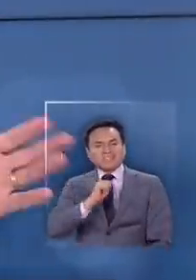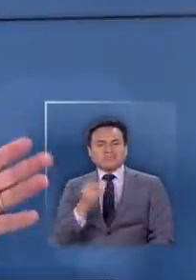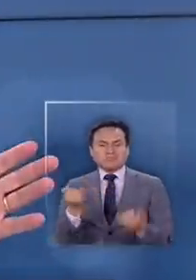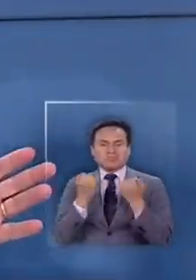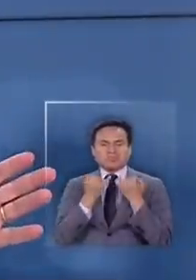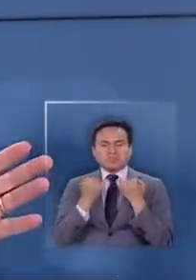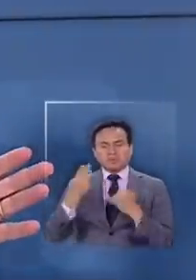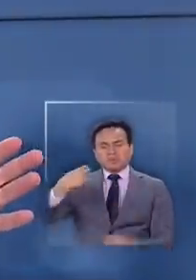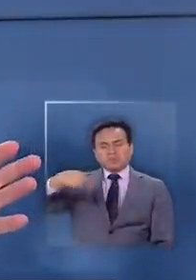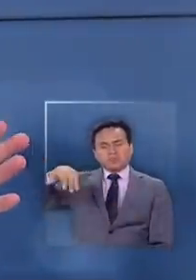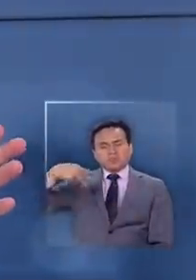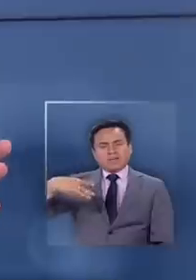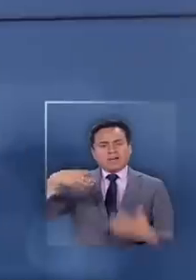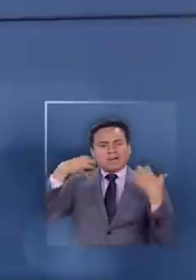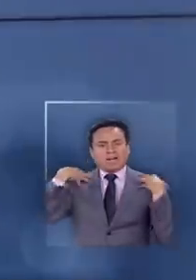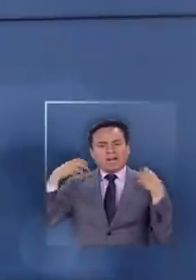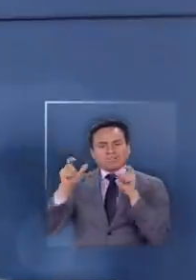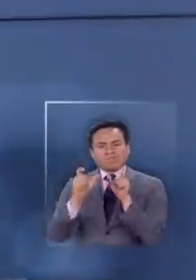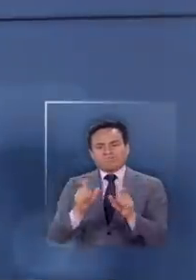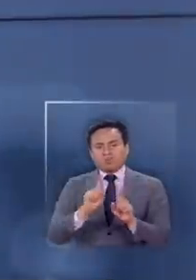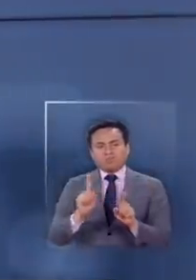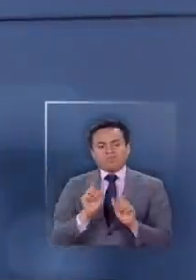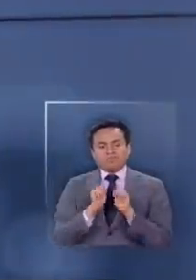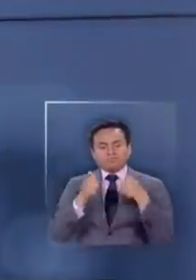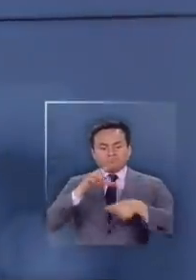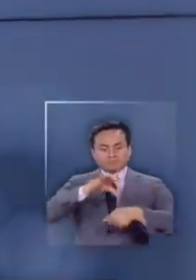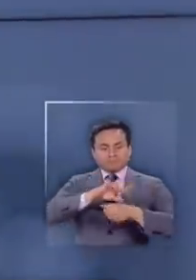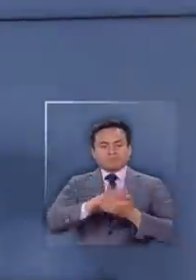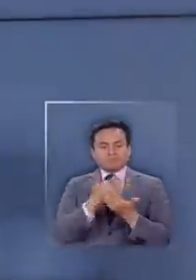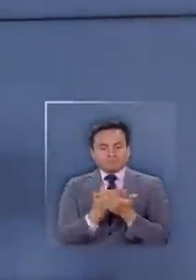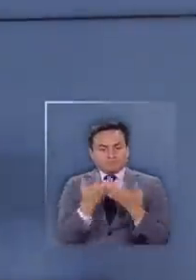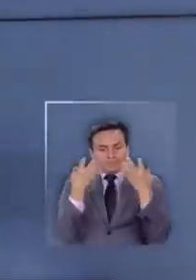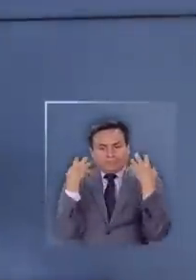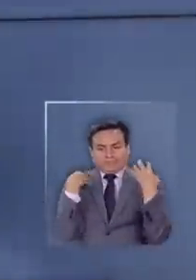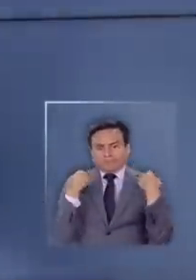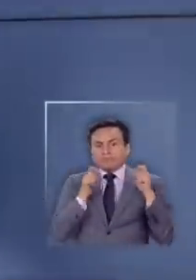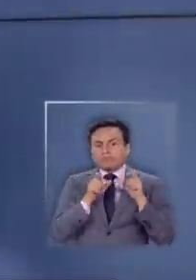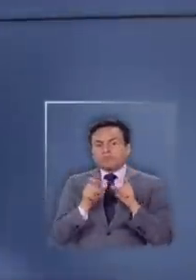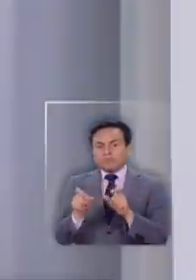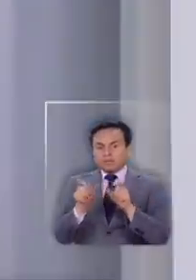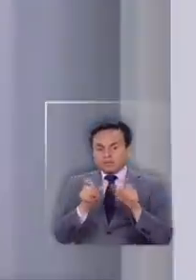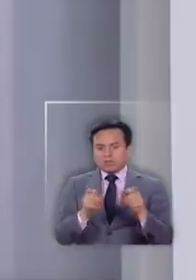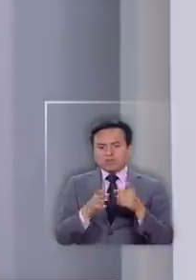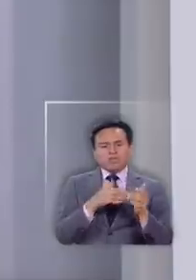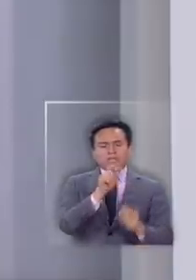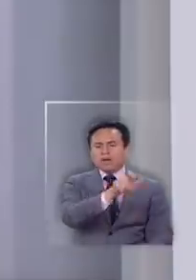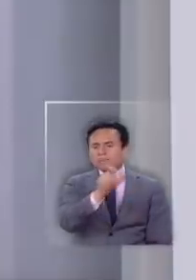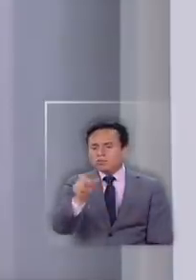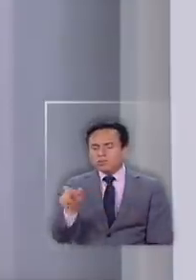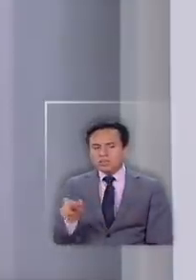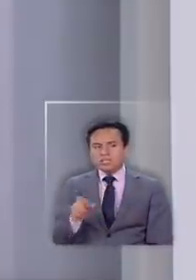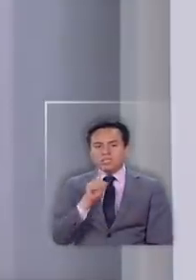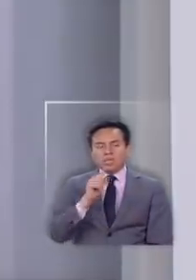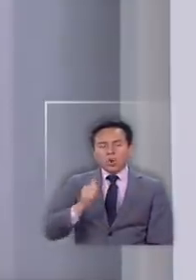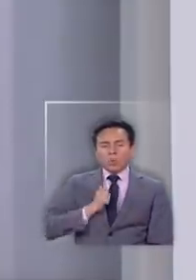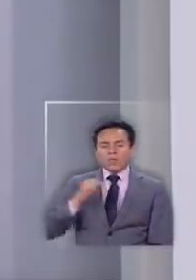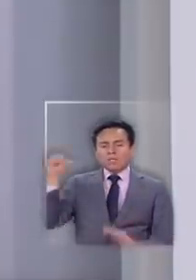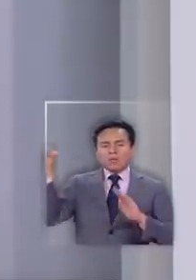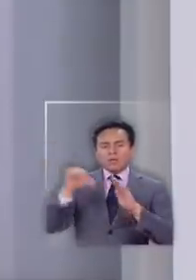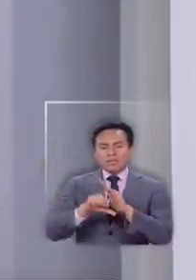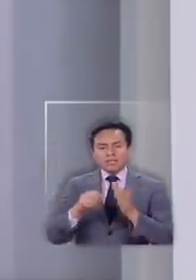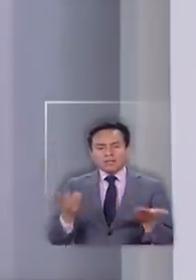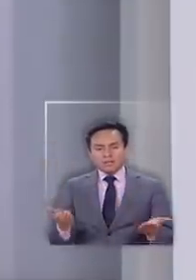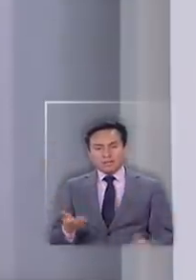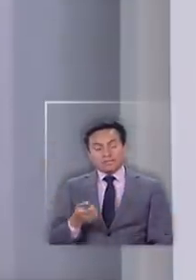que no es la municipalidad la que está a cargo de fiscalizar, sino que es la autoridad sanitaria la que tiene que fiscalizar dónde están las personas y si están cumpliendo la cuarentena.